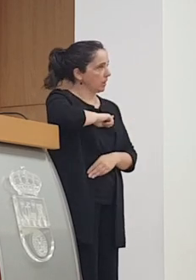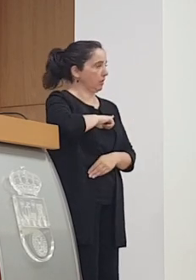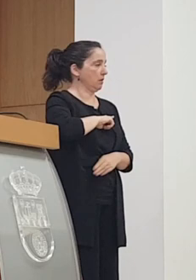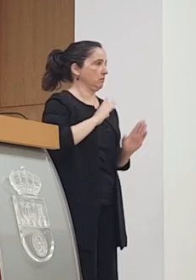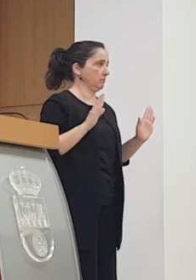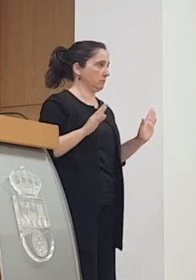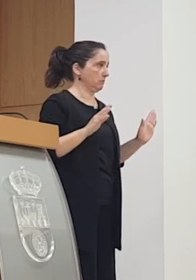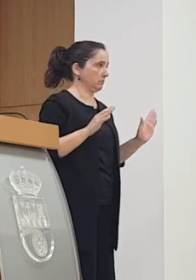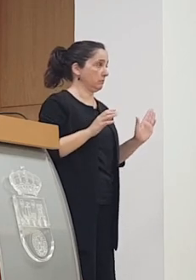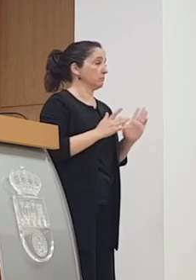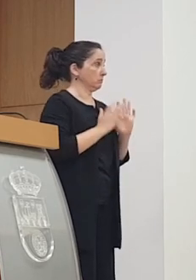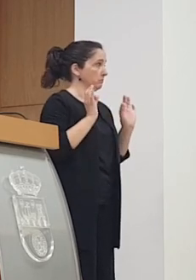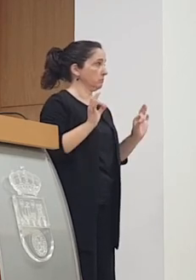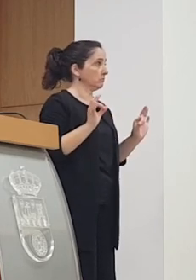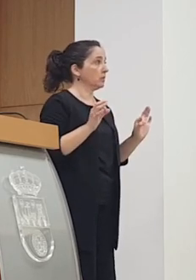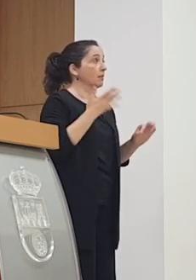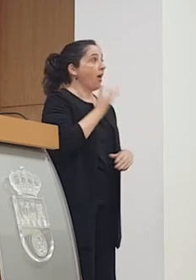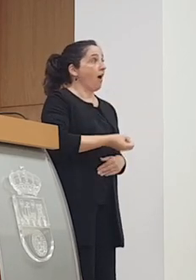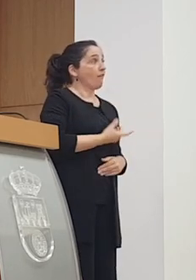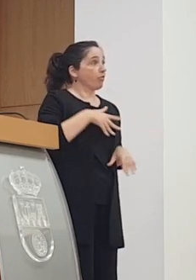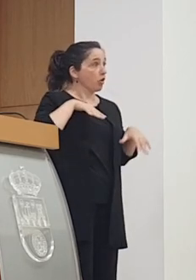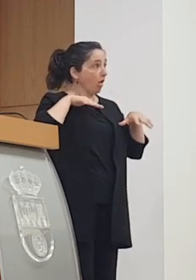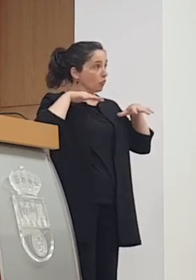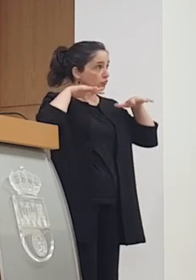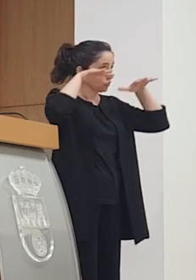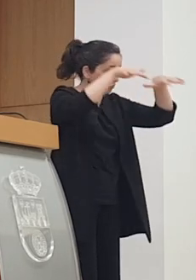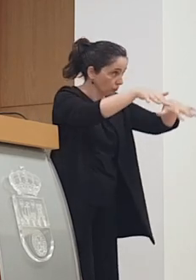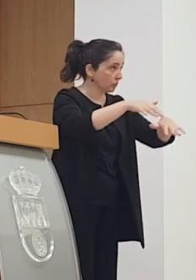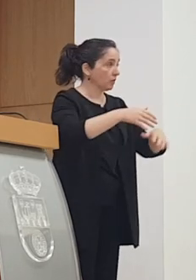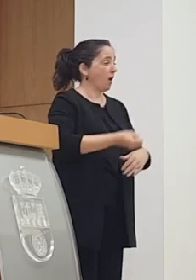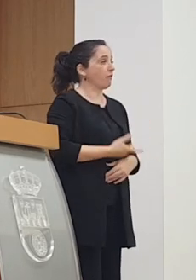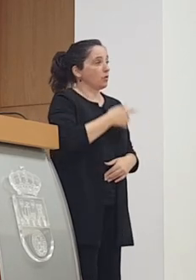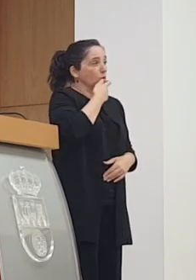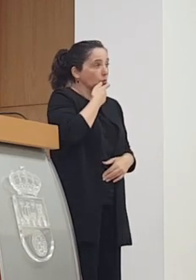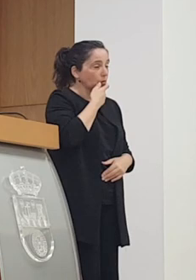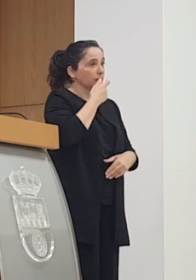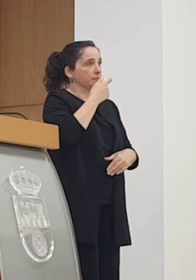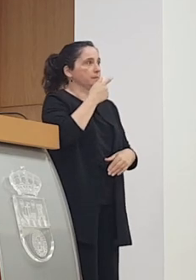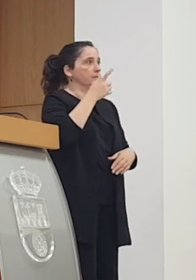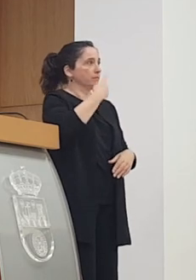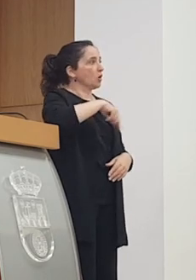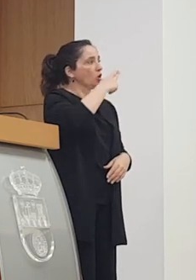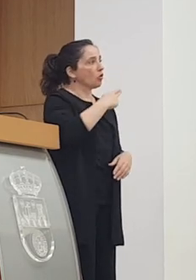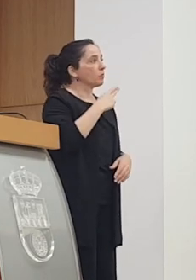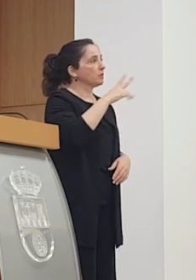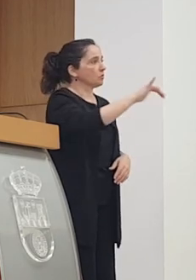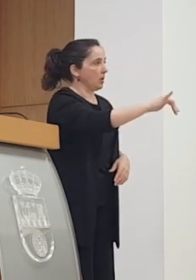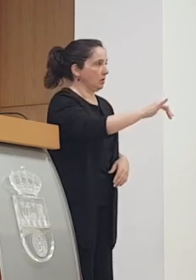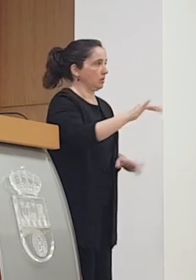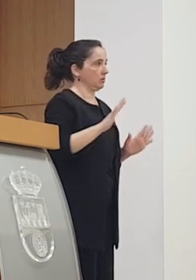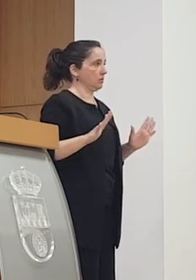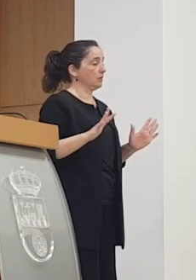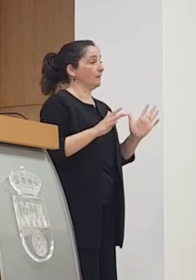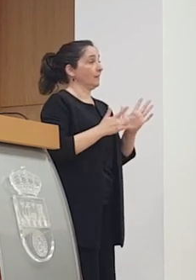procedencia de los aficionados trascienden a la ciudad nuestro compromiso inmediato como he dicho